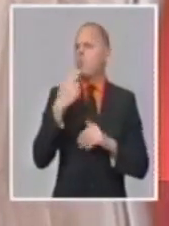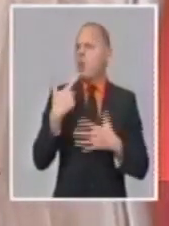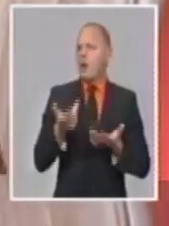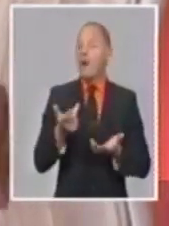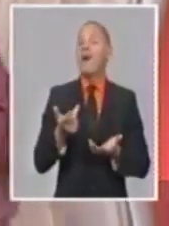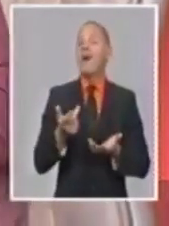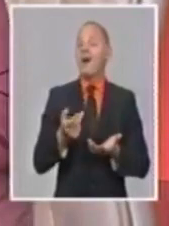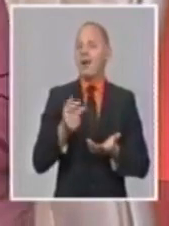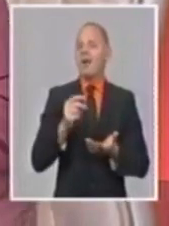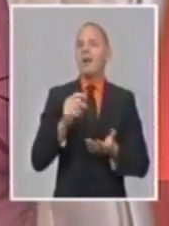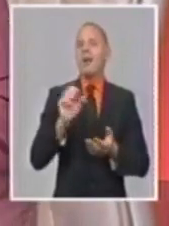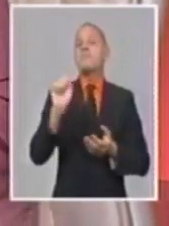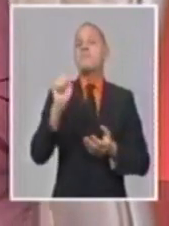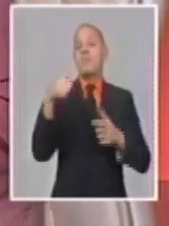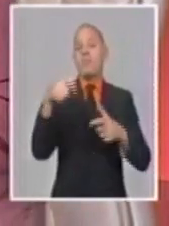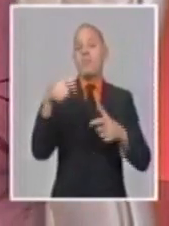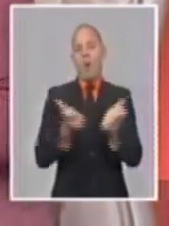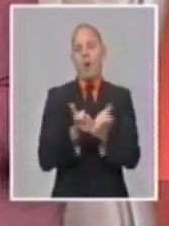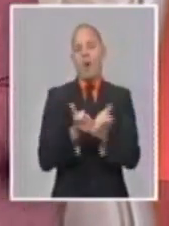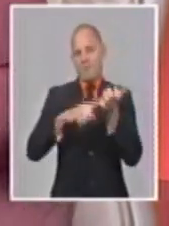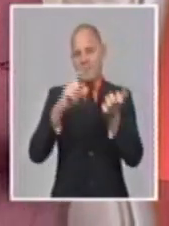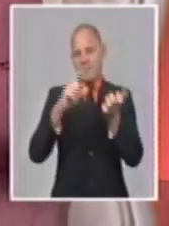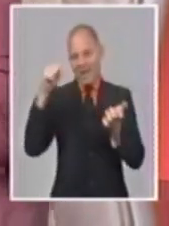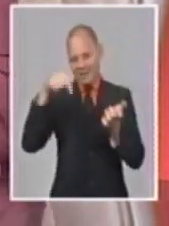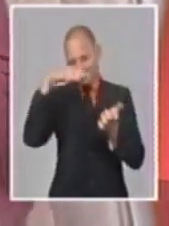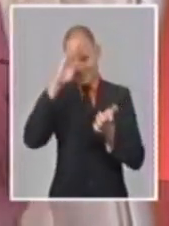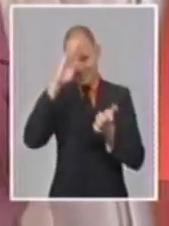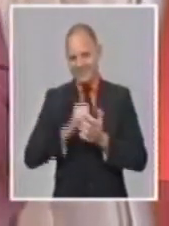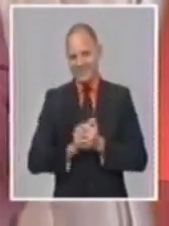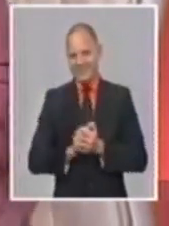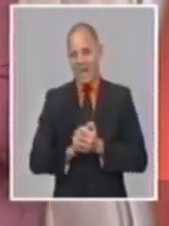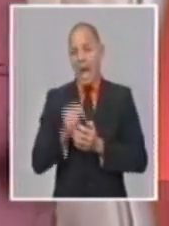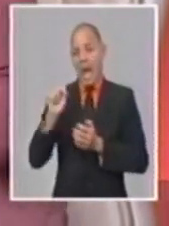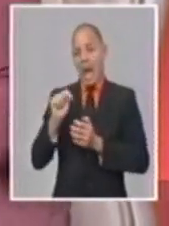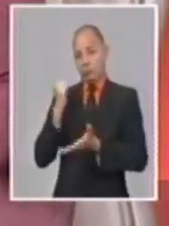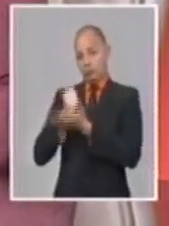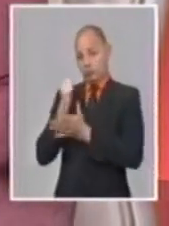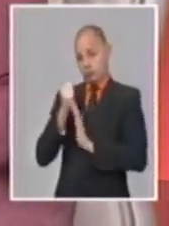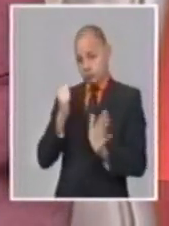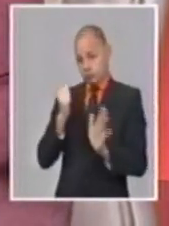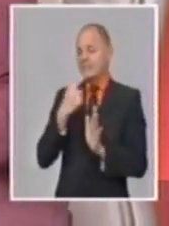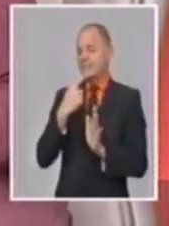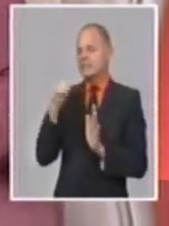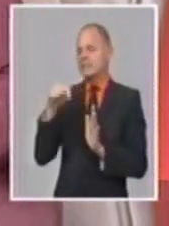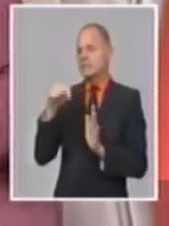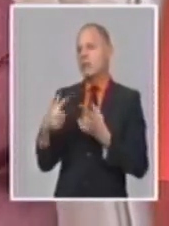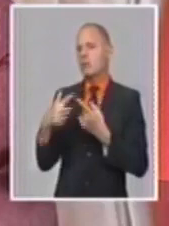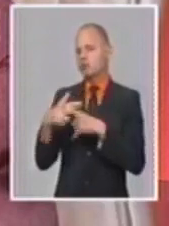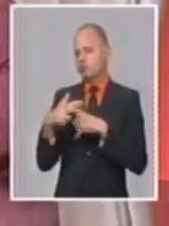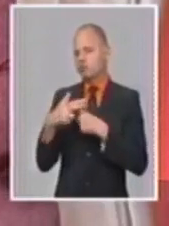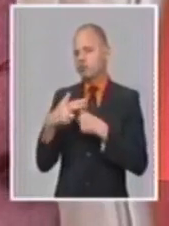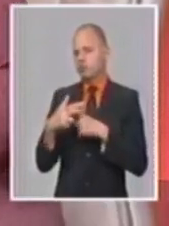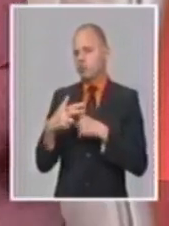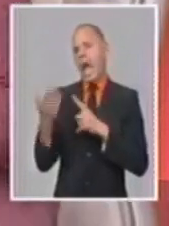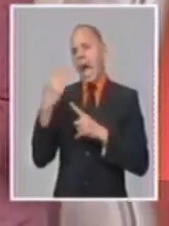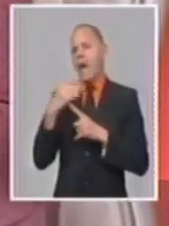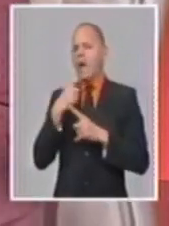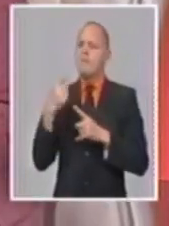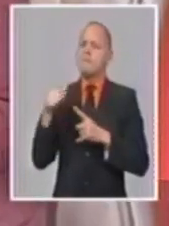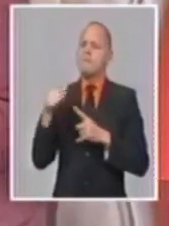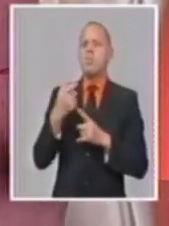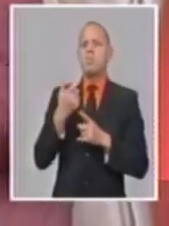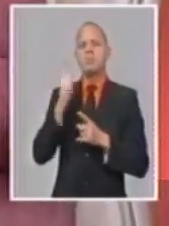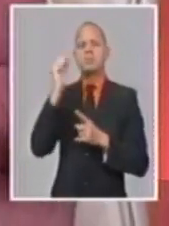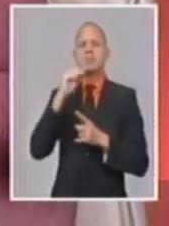el primer congreso del Partido Comunista de Cuba. Y fue una reforma general de precios, sobre todo de precios mayoristas.